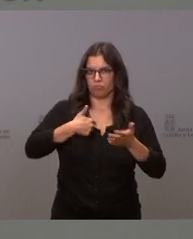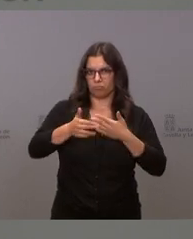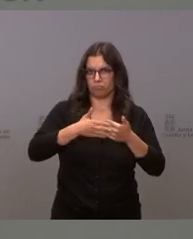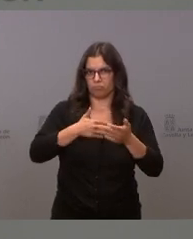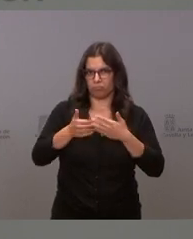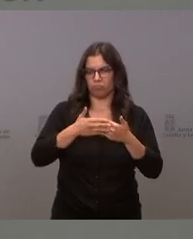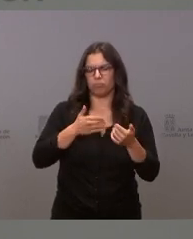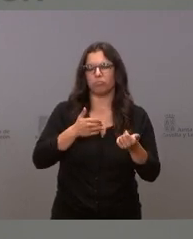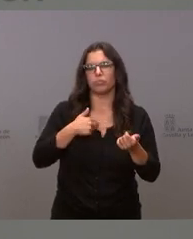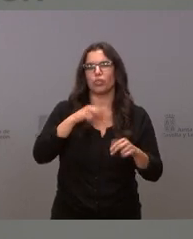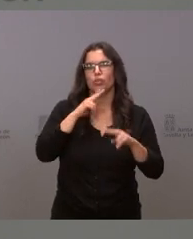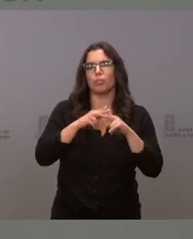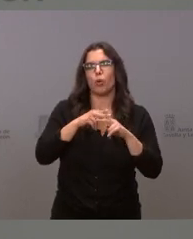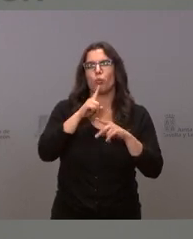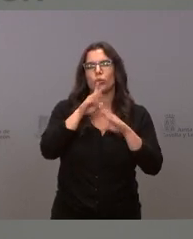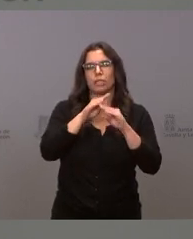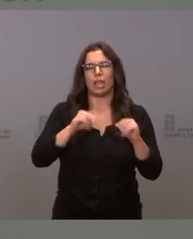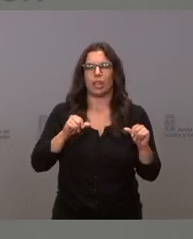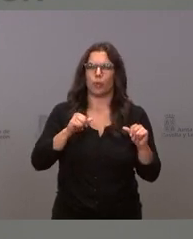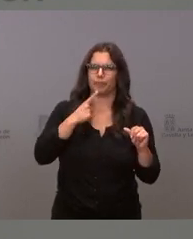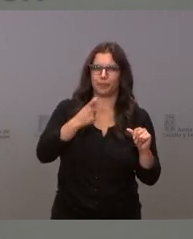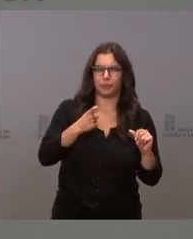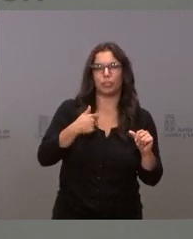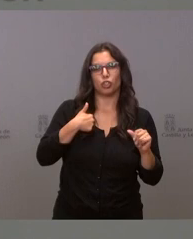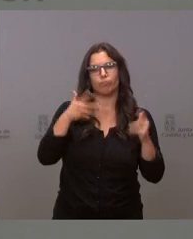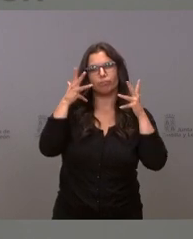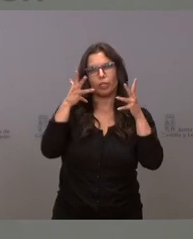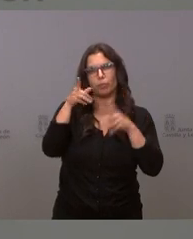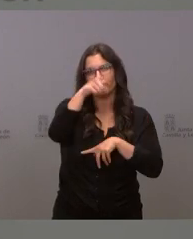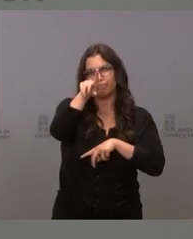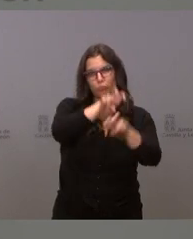espeso yo lo recomiendo a la gente que se lo lea